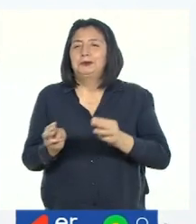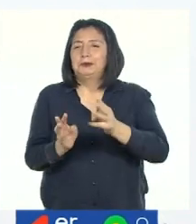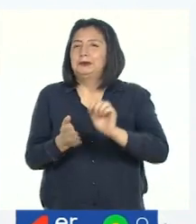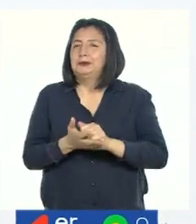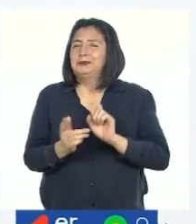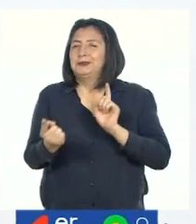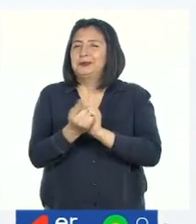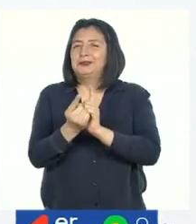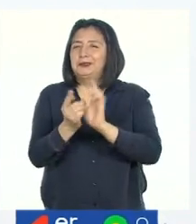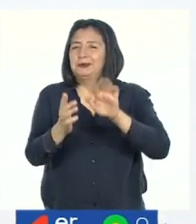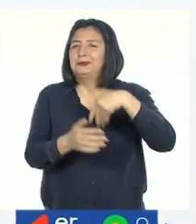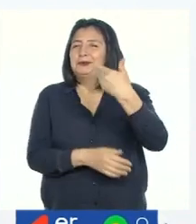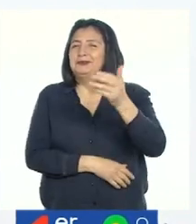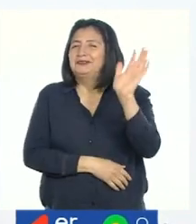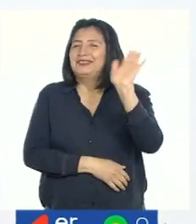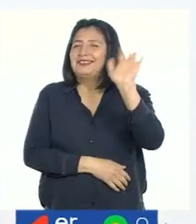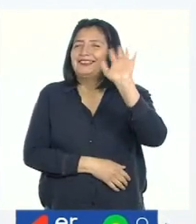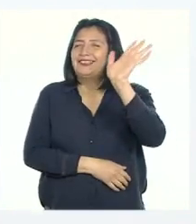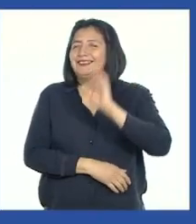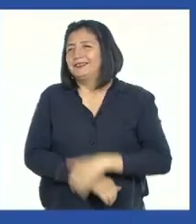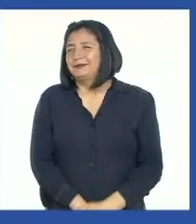Nos vemos. Chau, chau.